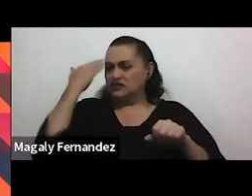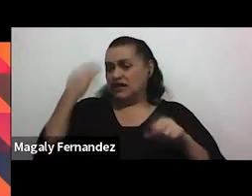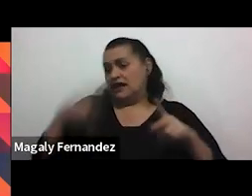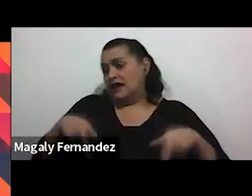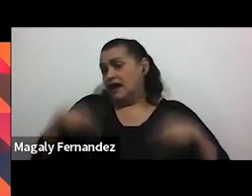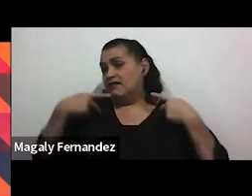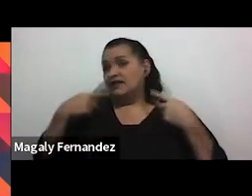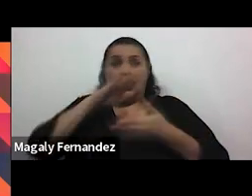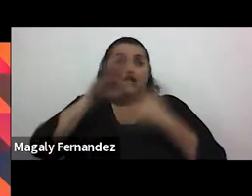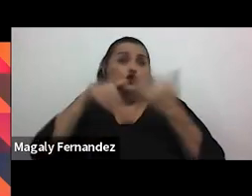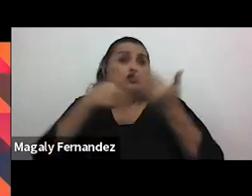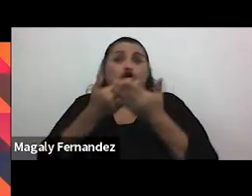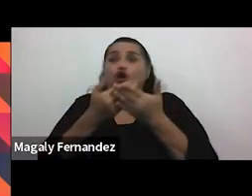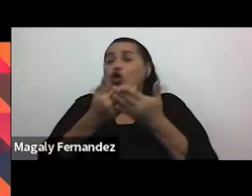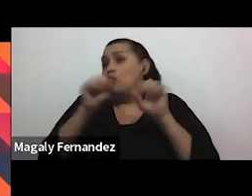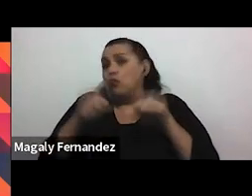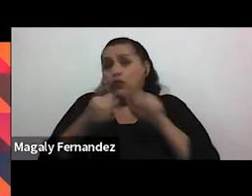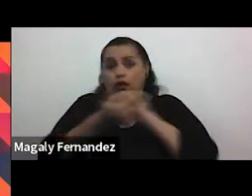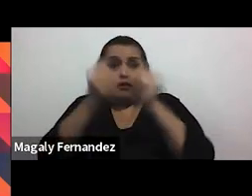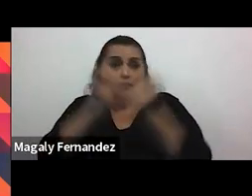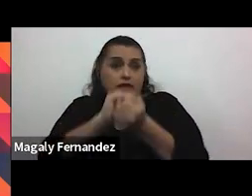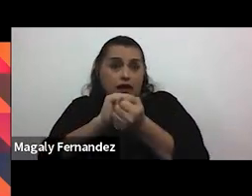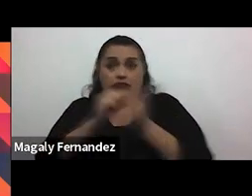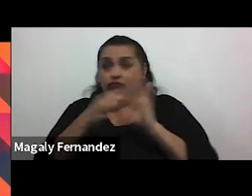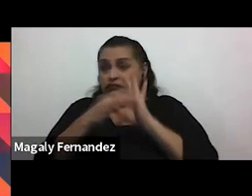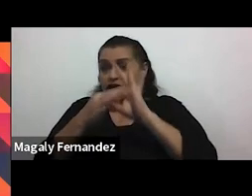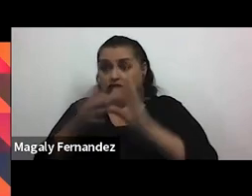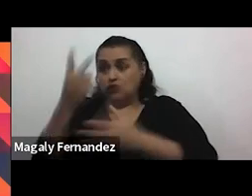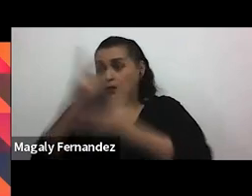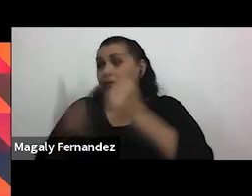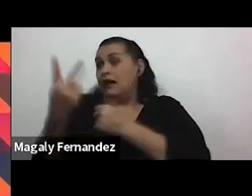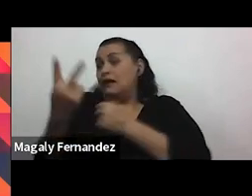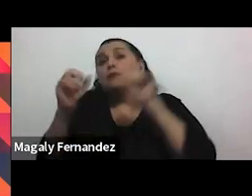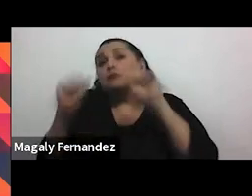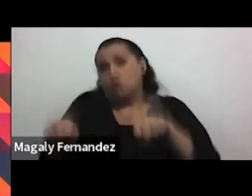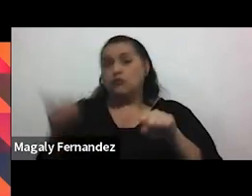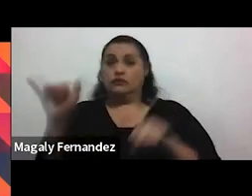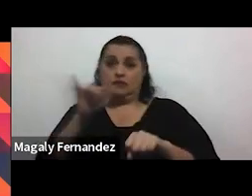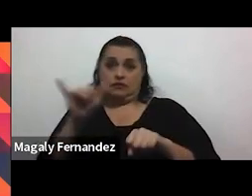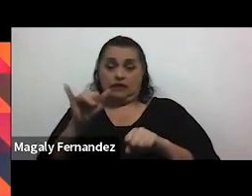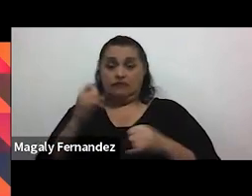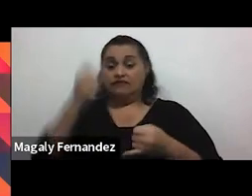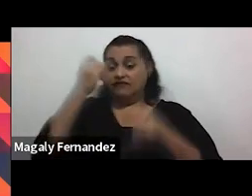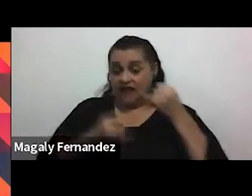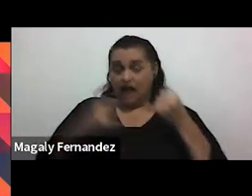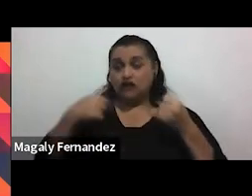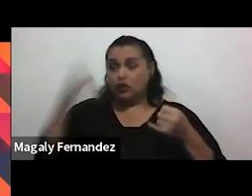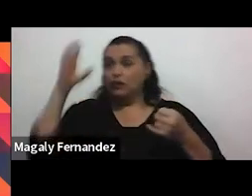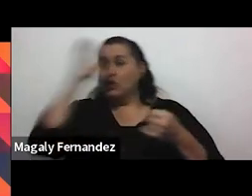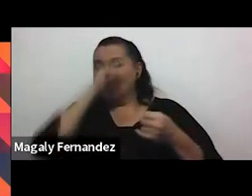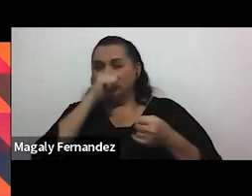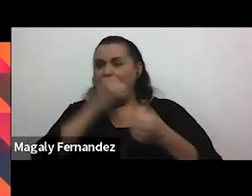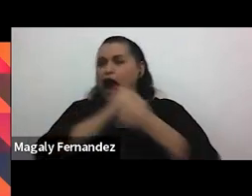todo es impermanente y una relación de pareja es algo más que eso y finalmente reconozco que el amor no es